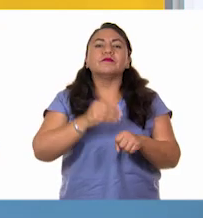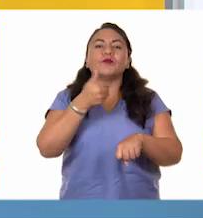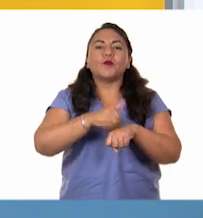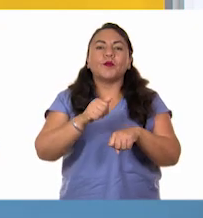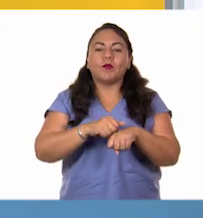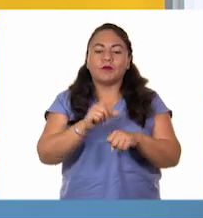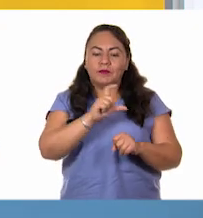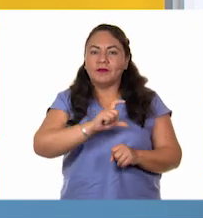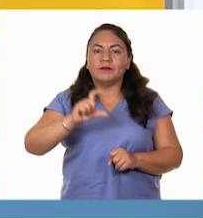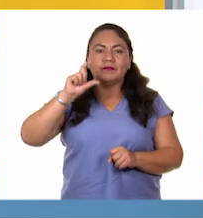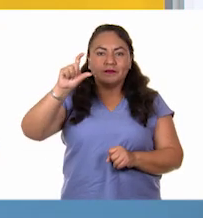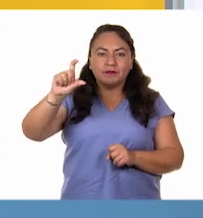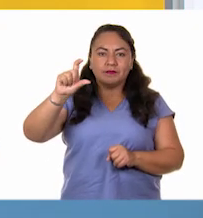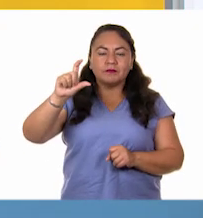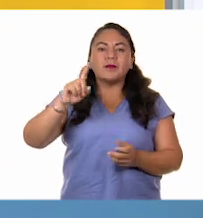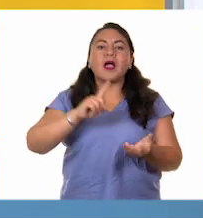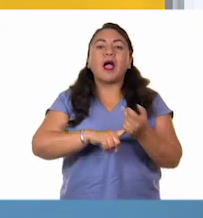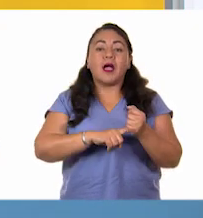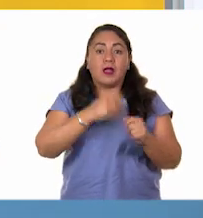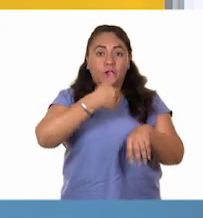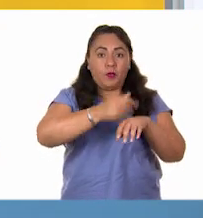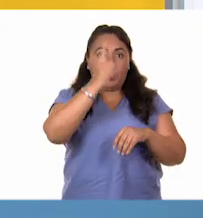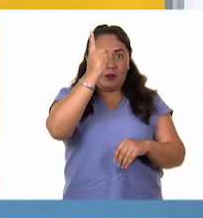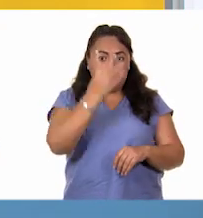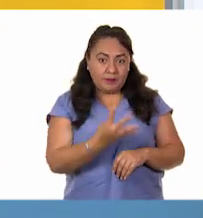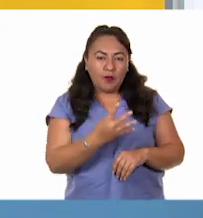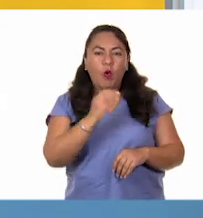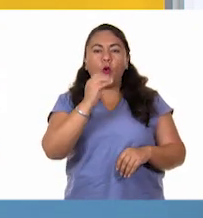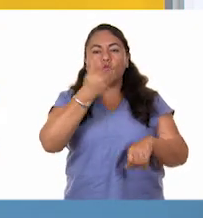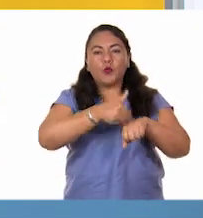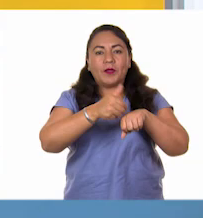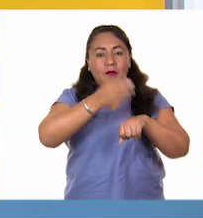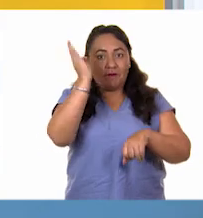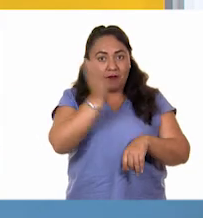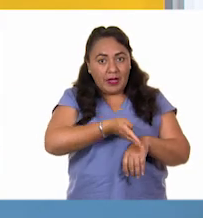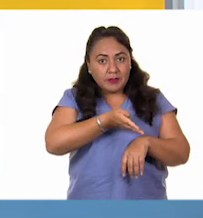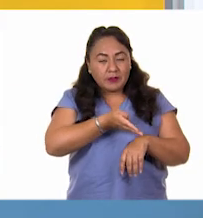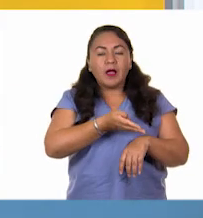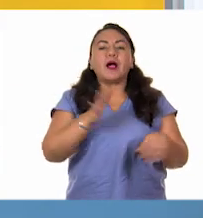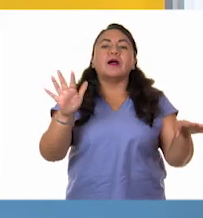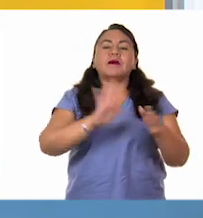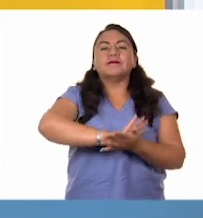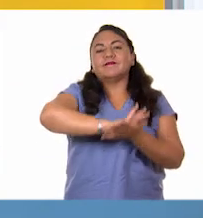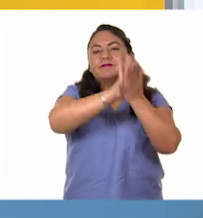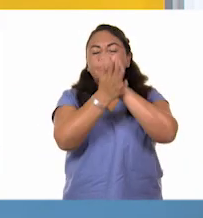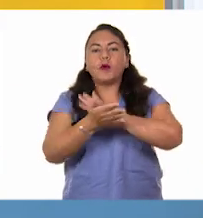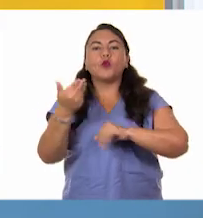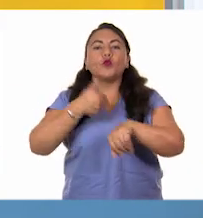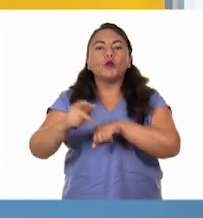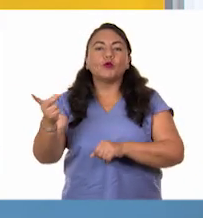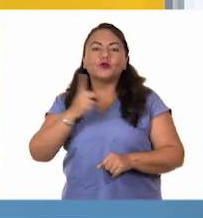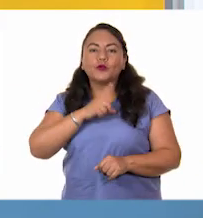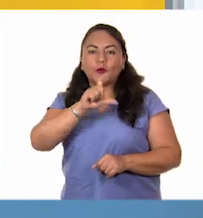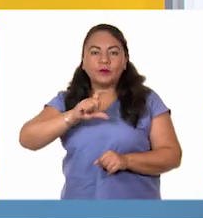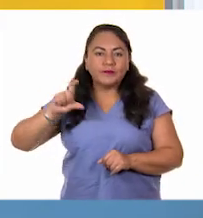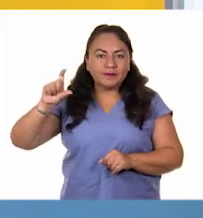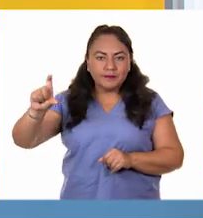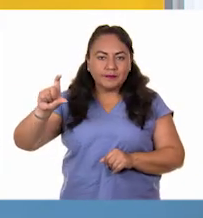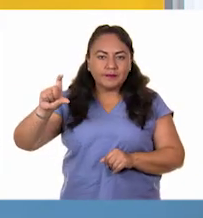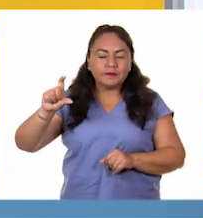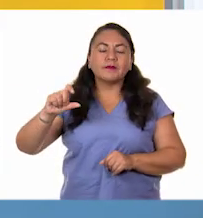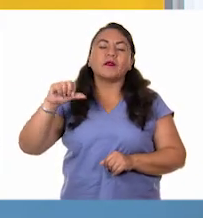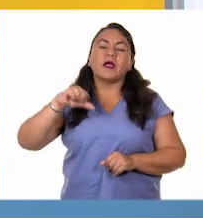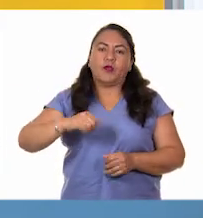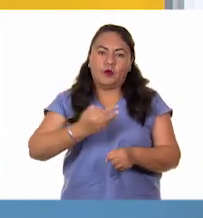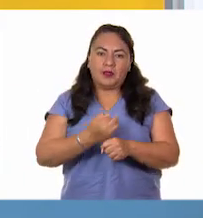a partir de una fracción. Y ahorita vamos a ir viendo cada una de las preguntas que vamos a hacer